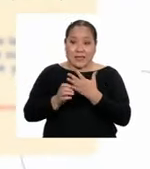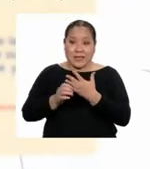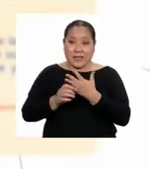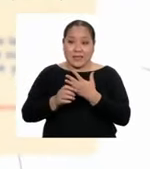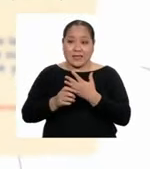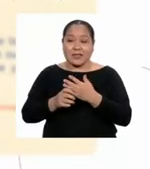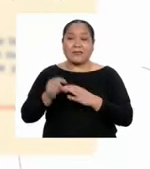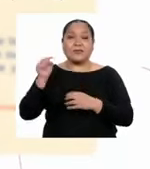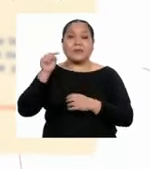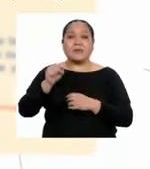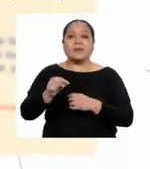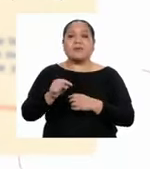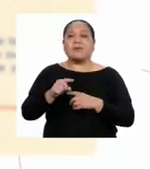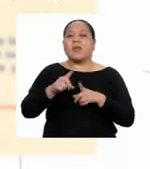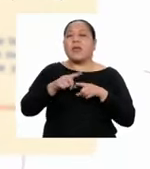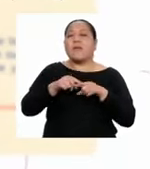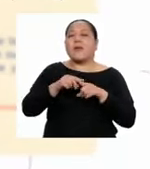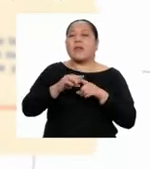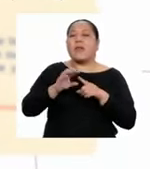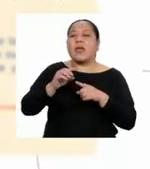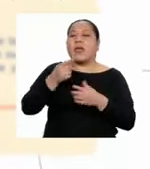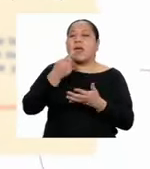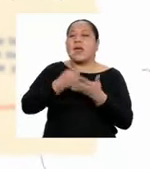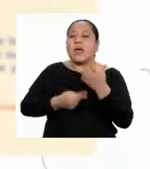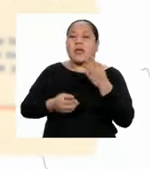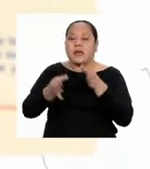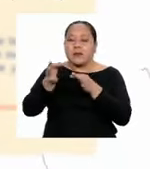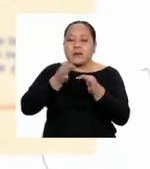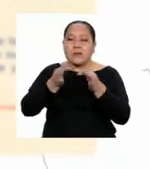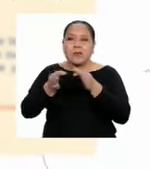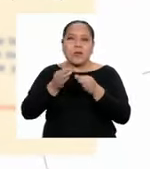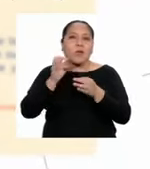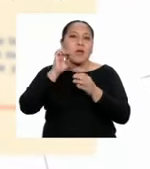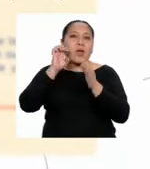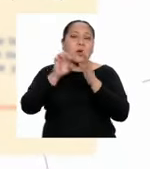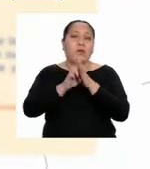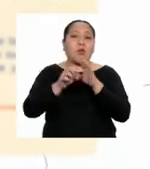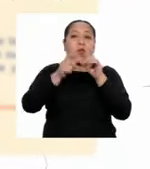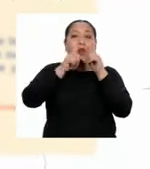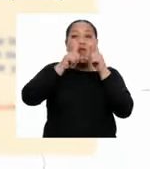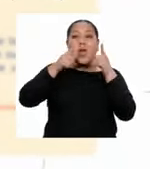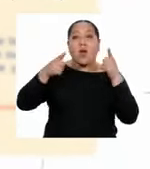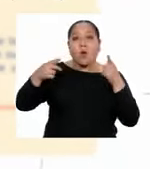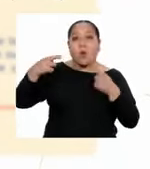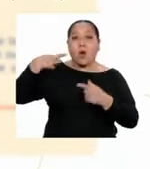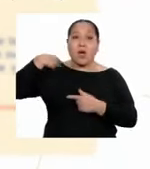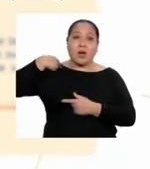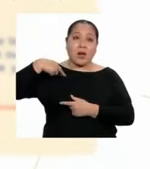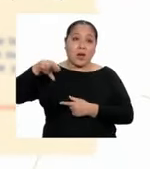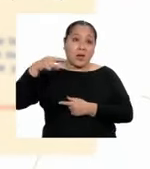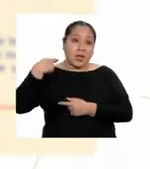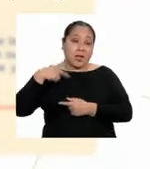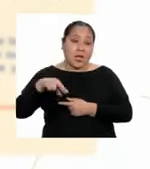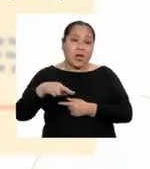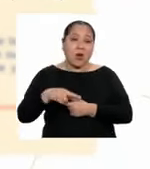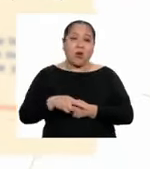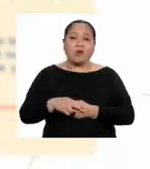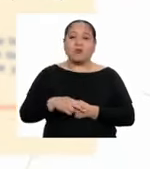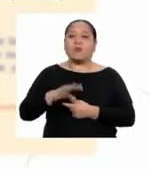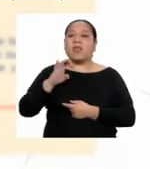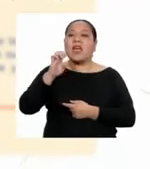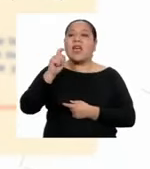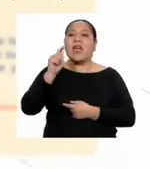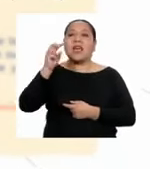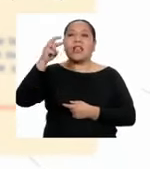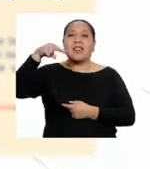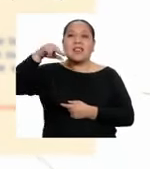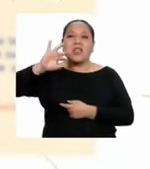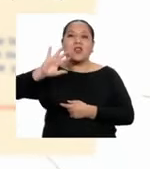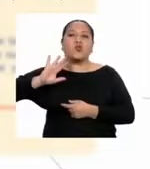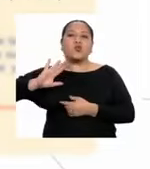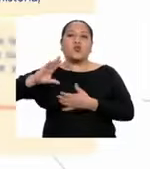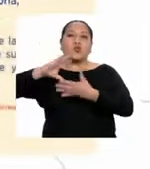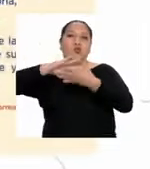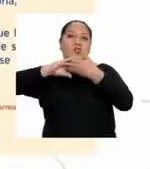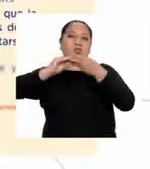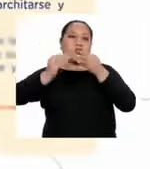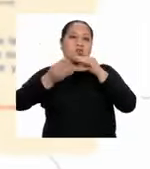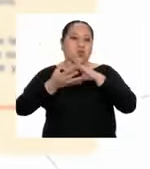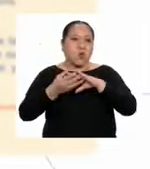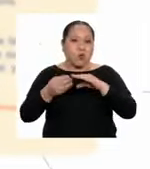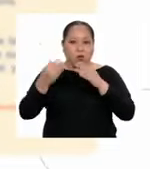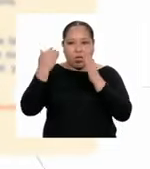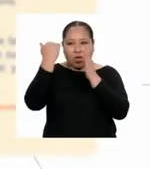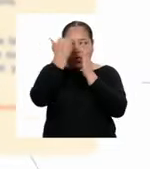particulares que las definen, lengua, religión, etnia, historia, etc.